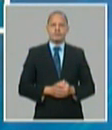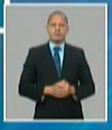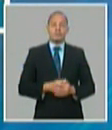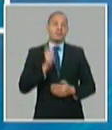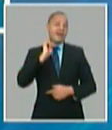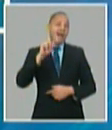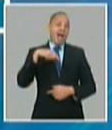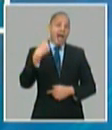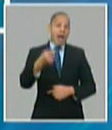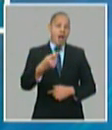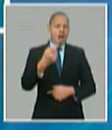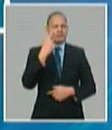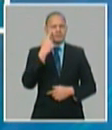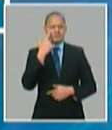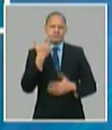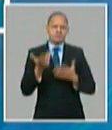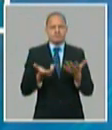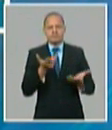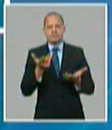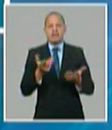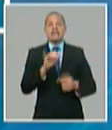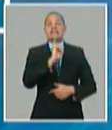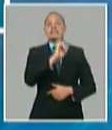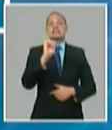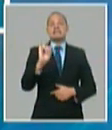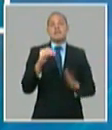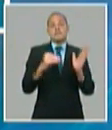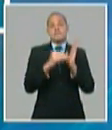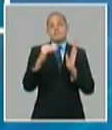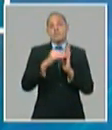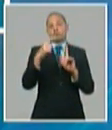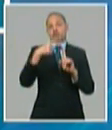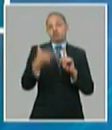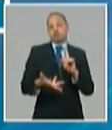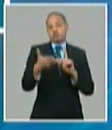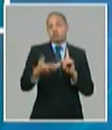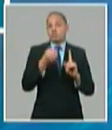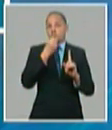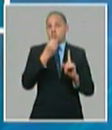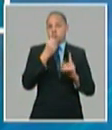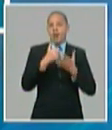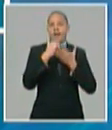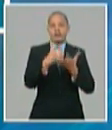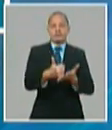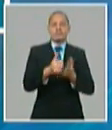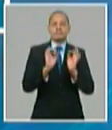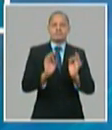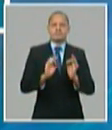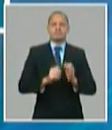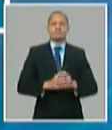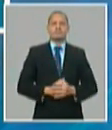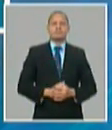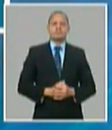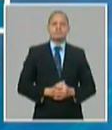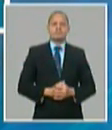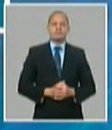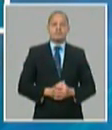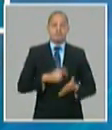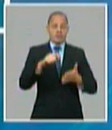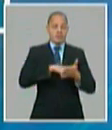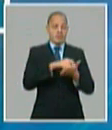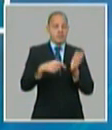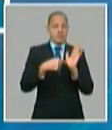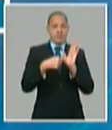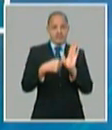año 66 millones de toneladas a transportar y vamos estamos diseñando en el plan transportar alrededor de 1